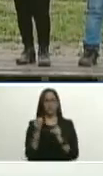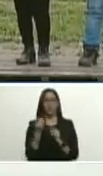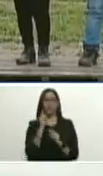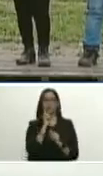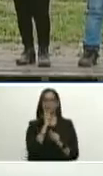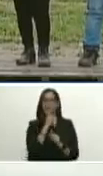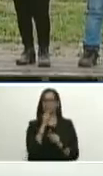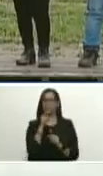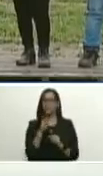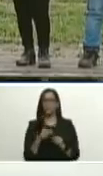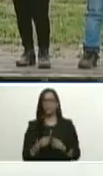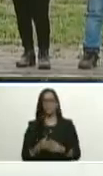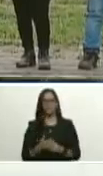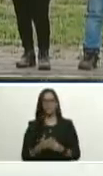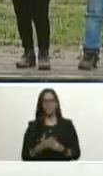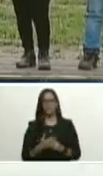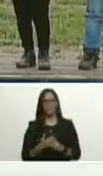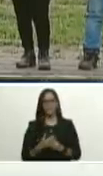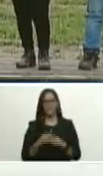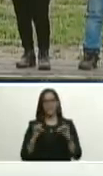Wilmer Castro? semilla